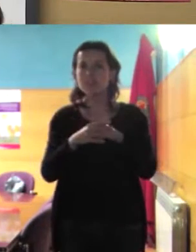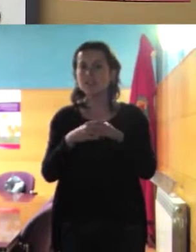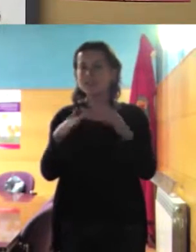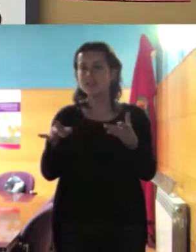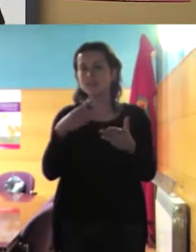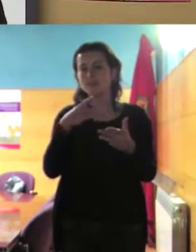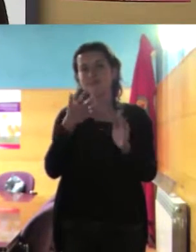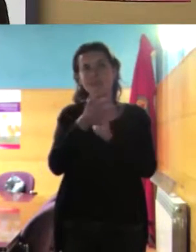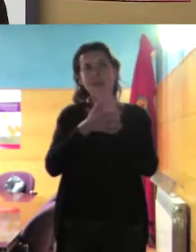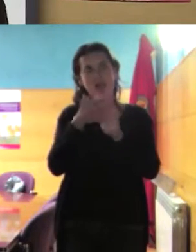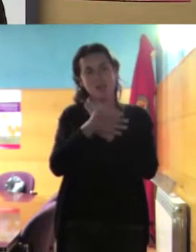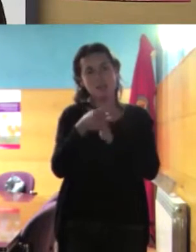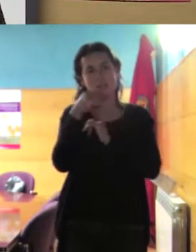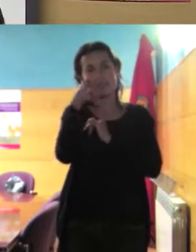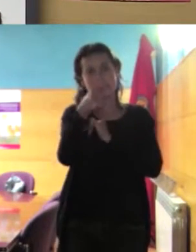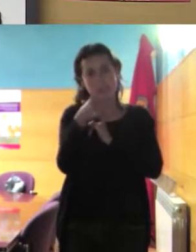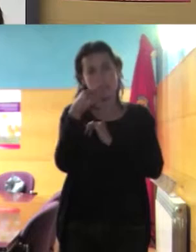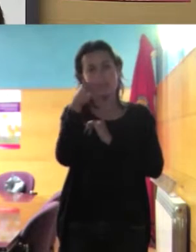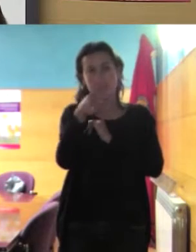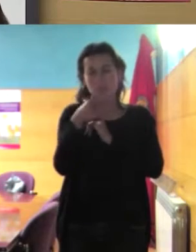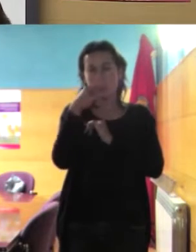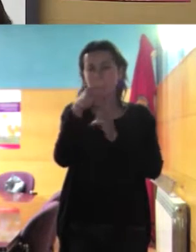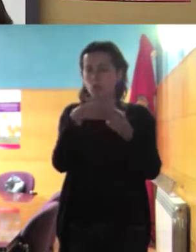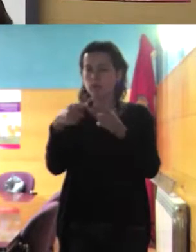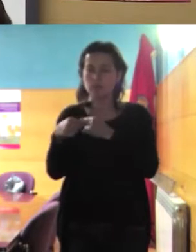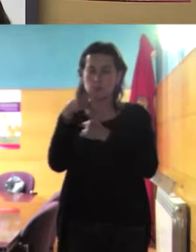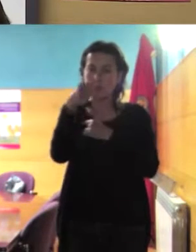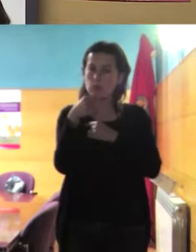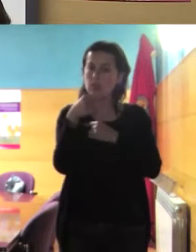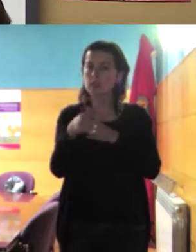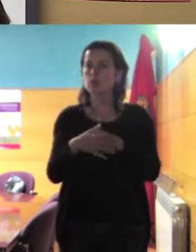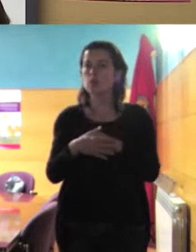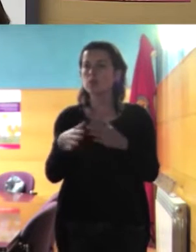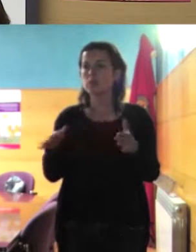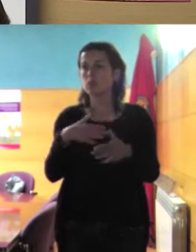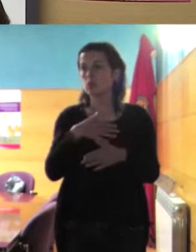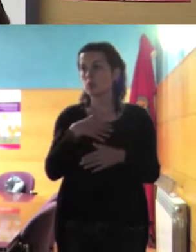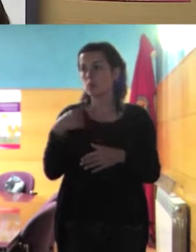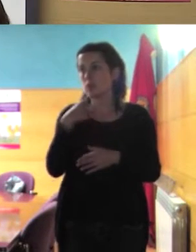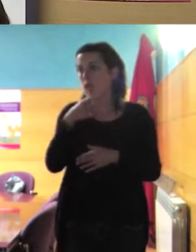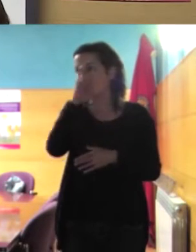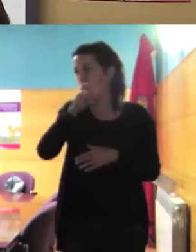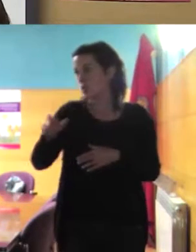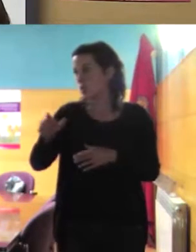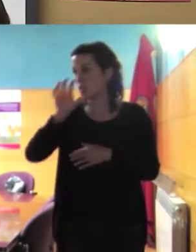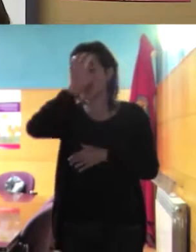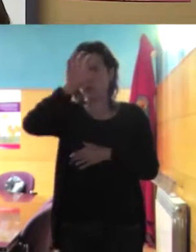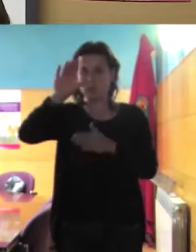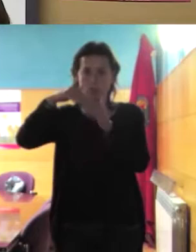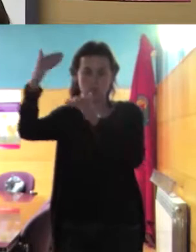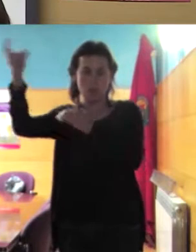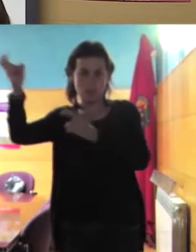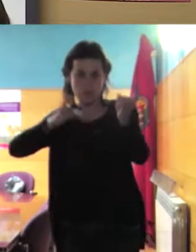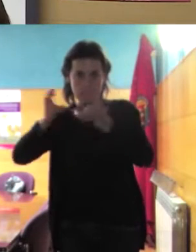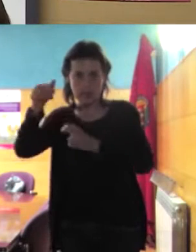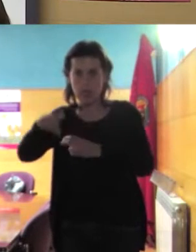negativo de acentuar y yo sí quisiera deciros a quienes habéis venido de otros países y estáis aquí que aquí hay una